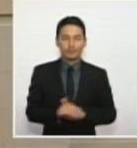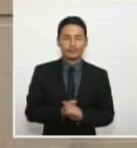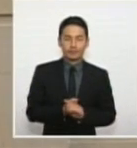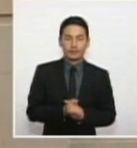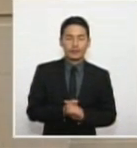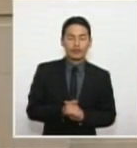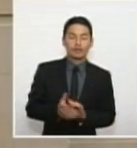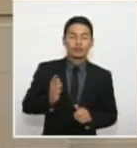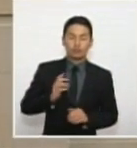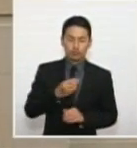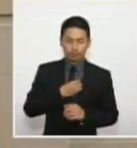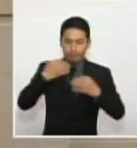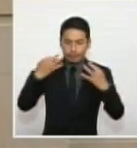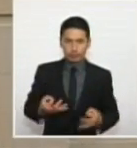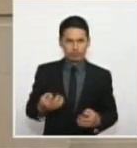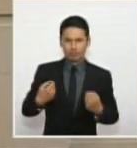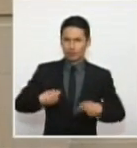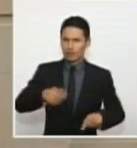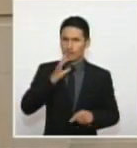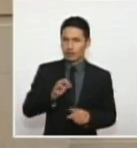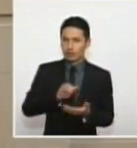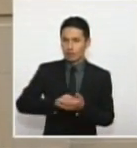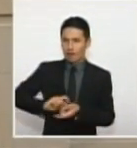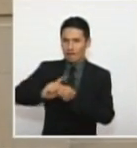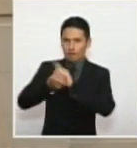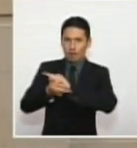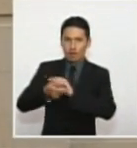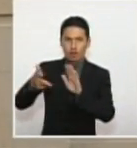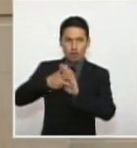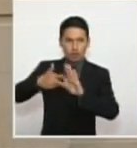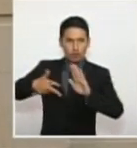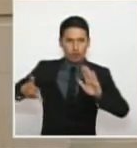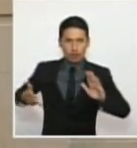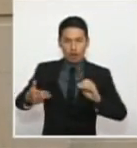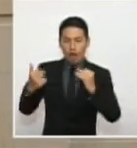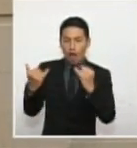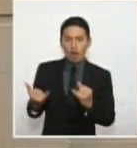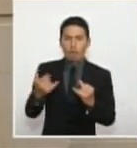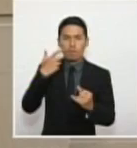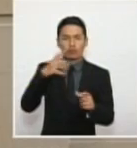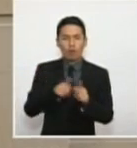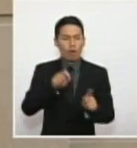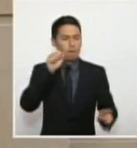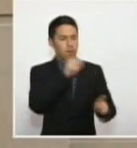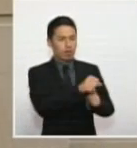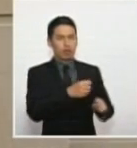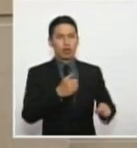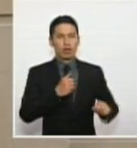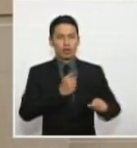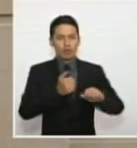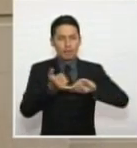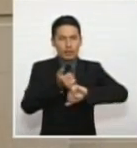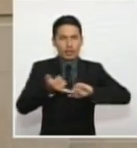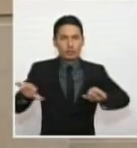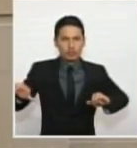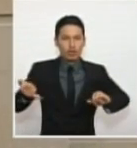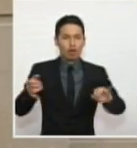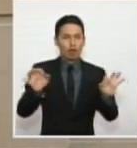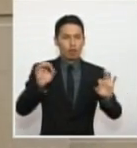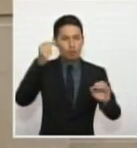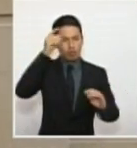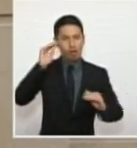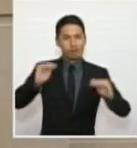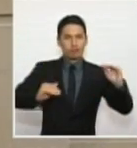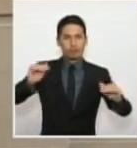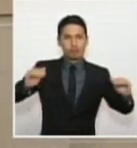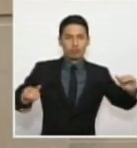no es cierto que a través de la reforma constitucional se esté desconociendo la independencia e imparcialidad